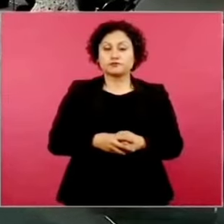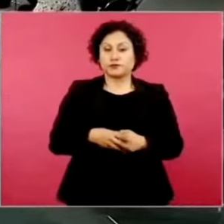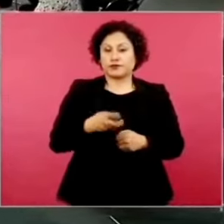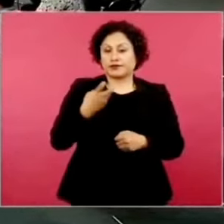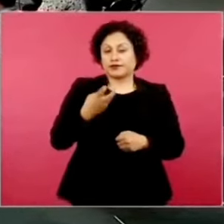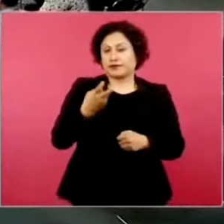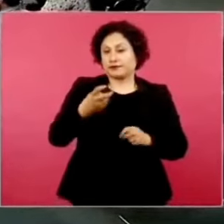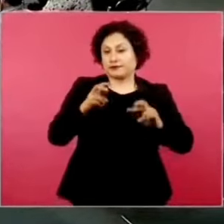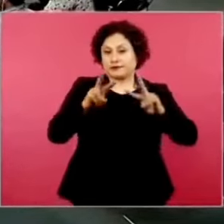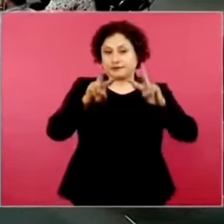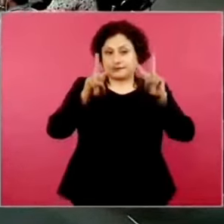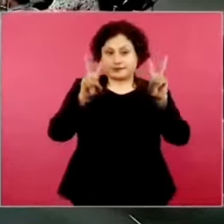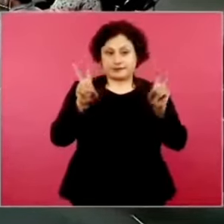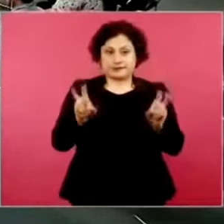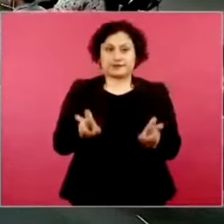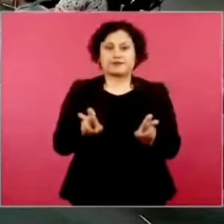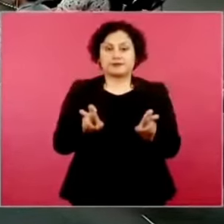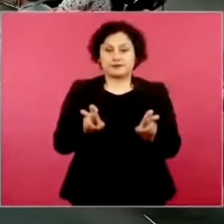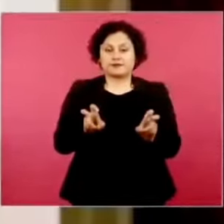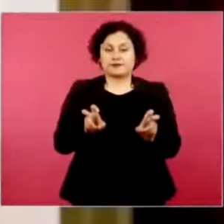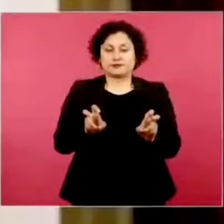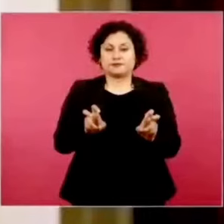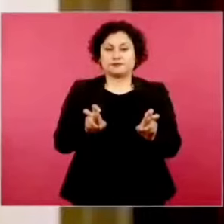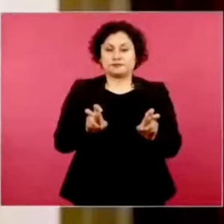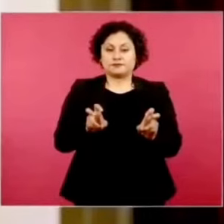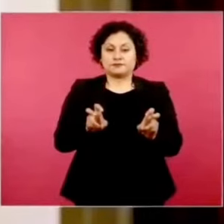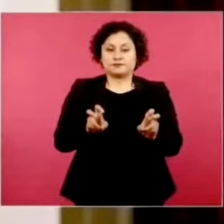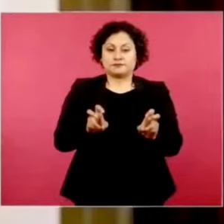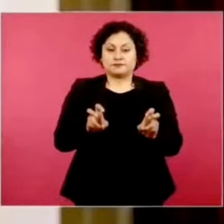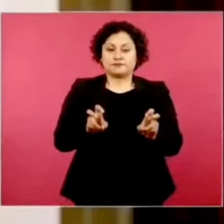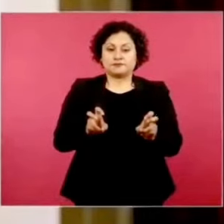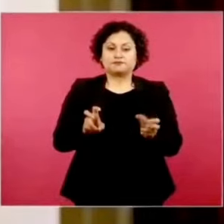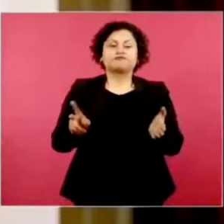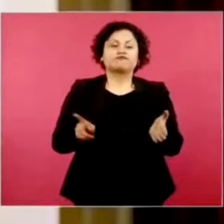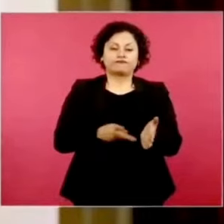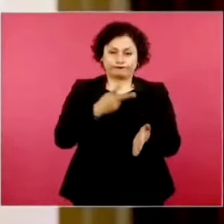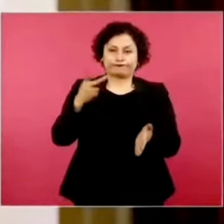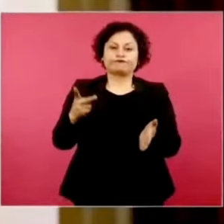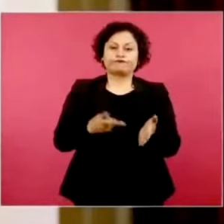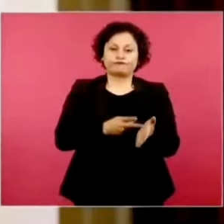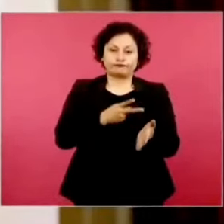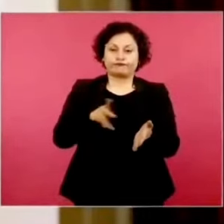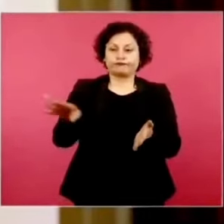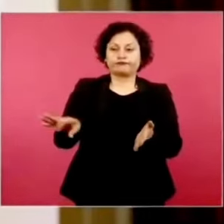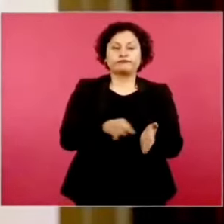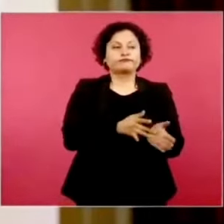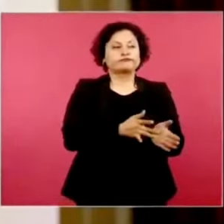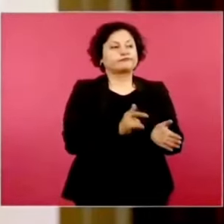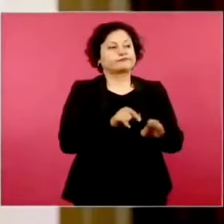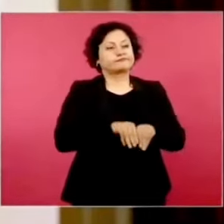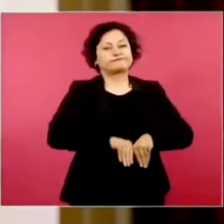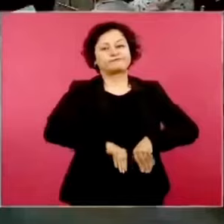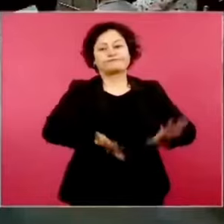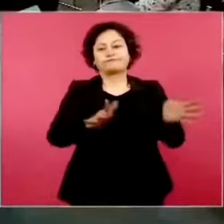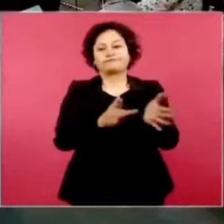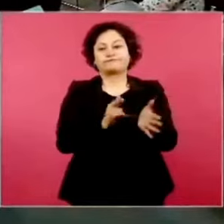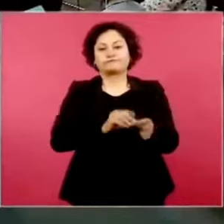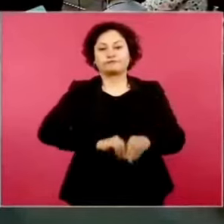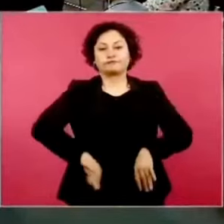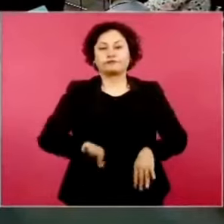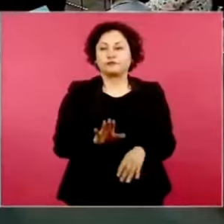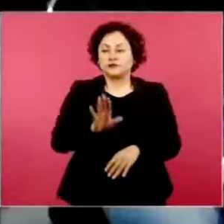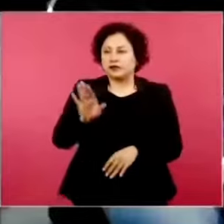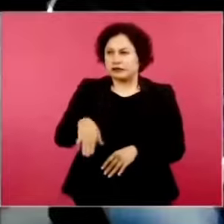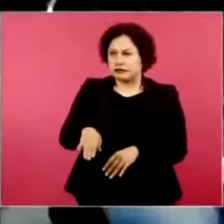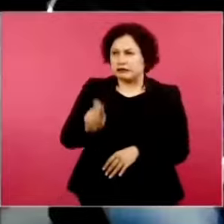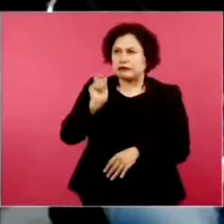que ha sido bastante, bastante publicitado. ¿Se reforzaría la seguridad de los